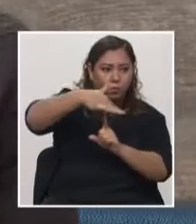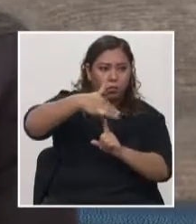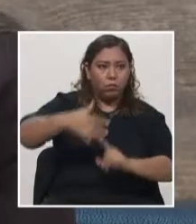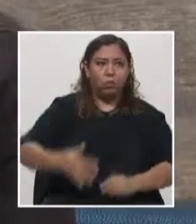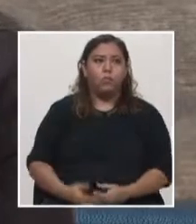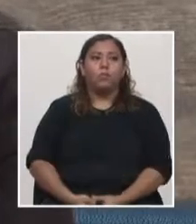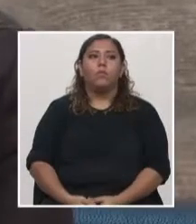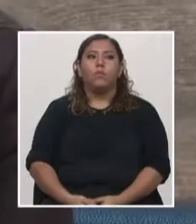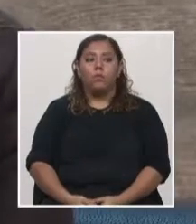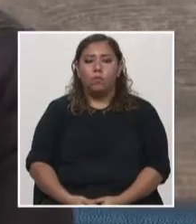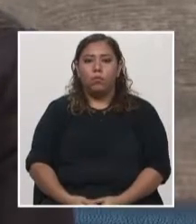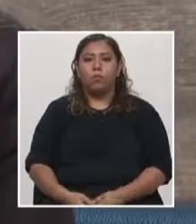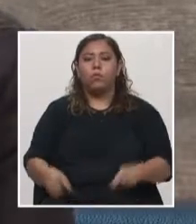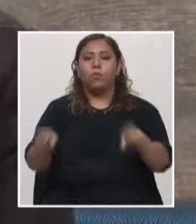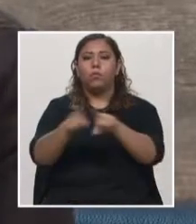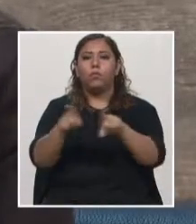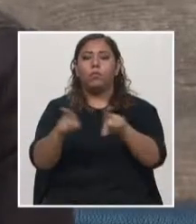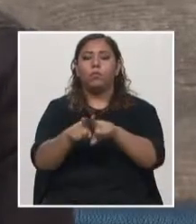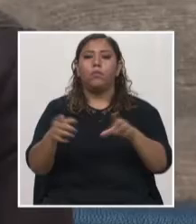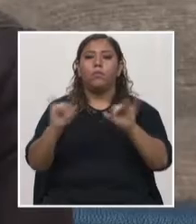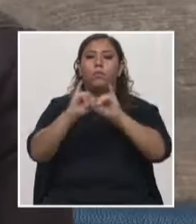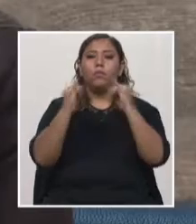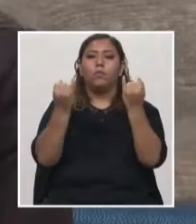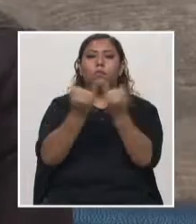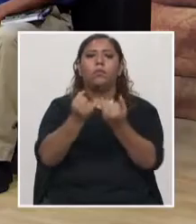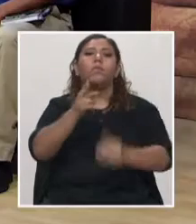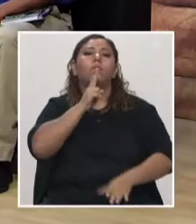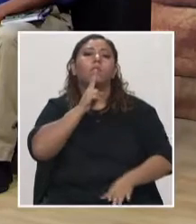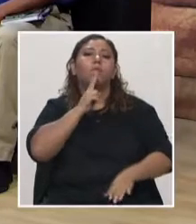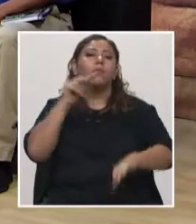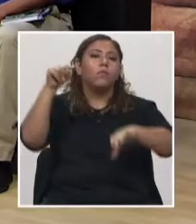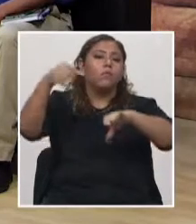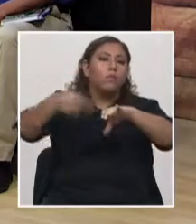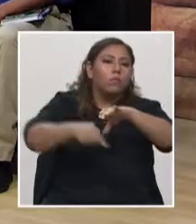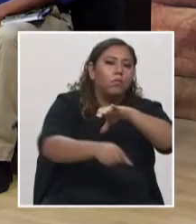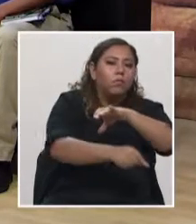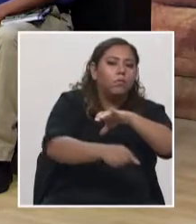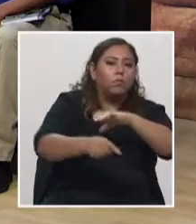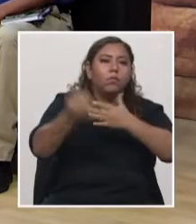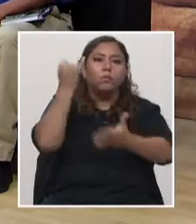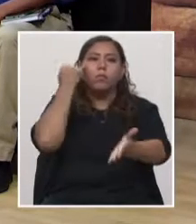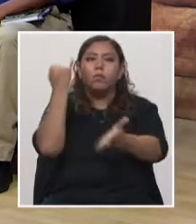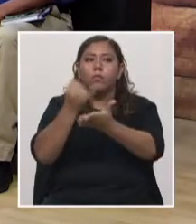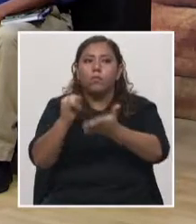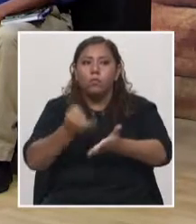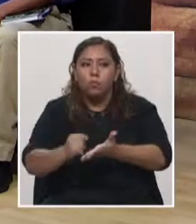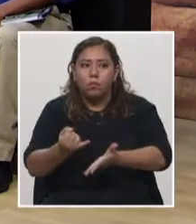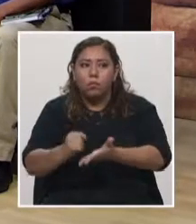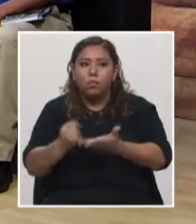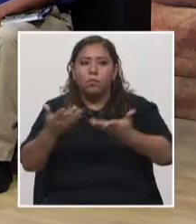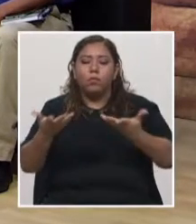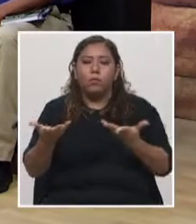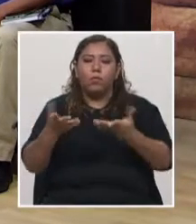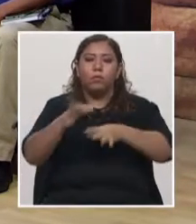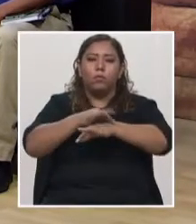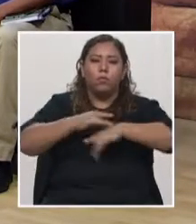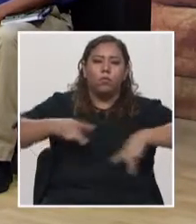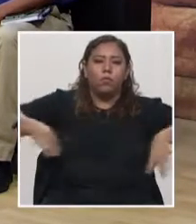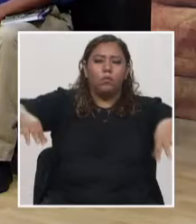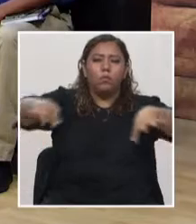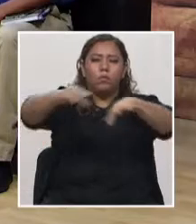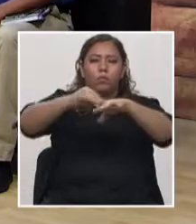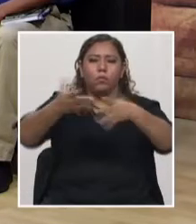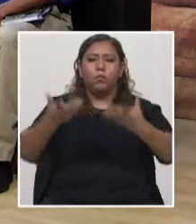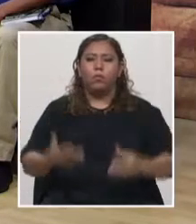acompaña el Instituto Hondureño de Geología y Minas. La importancia para la academia ingeniera,